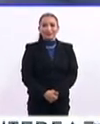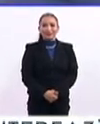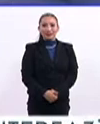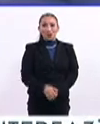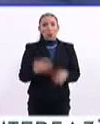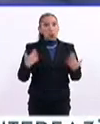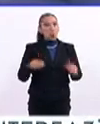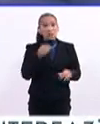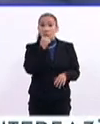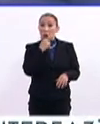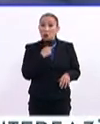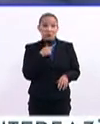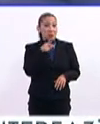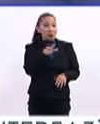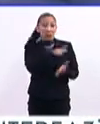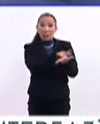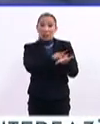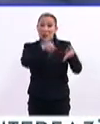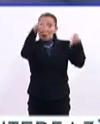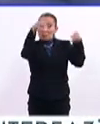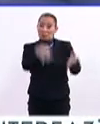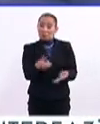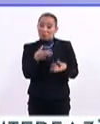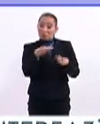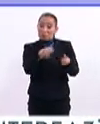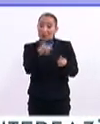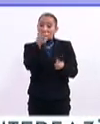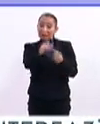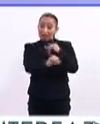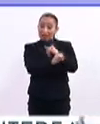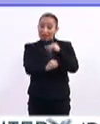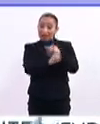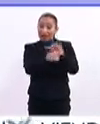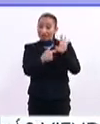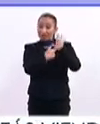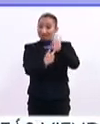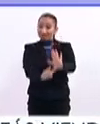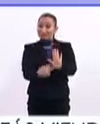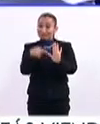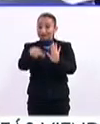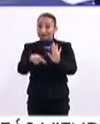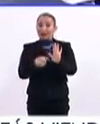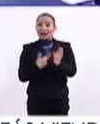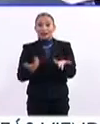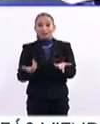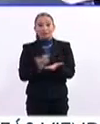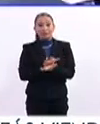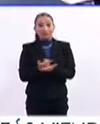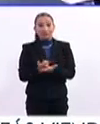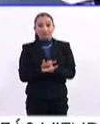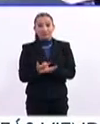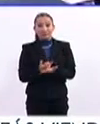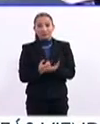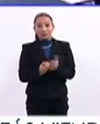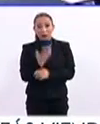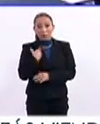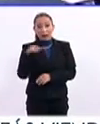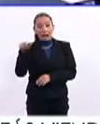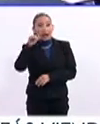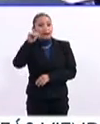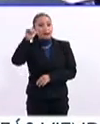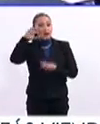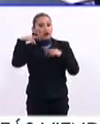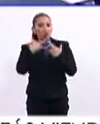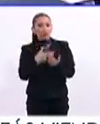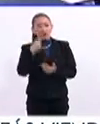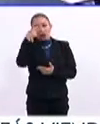Pues no va haber vuelta de hoja, transparencia por medio de esta página que es una de las innovaciones que se salieron ayer de